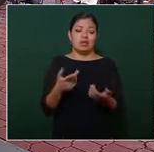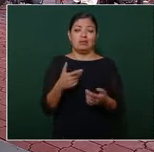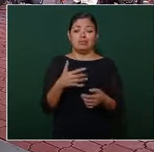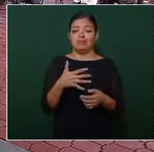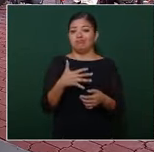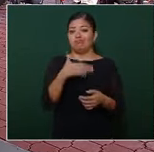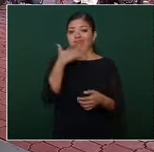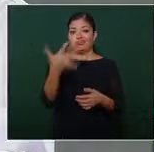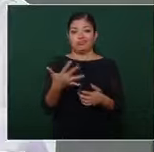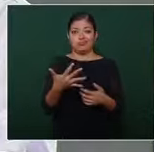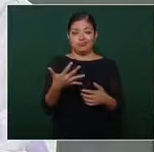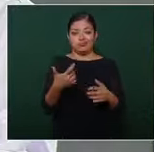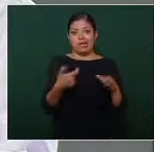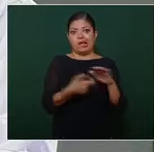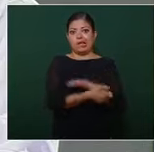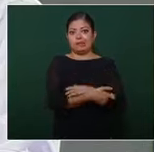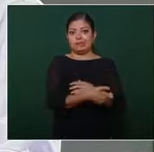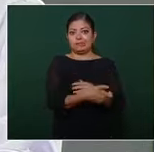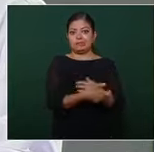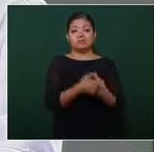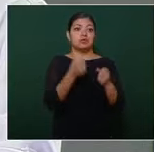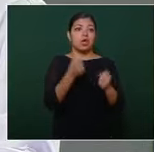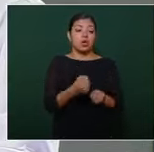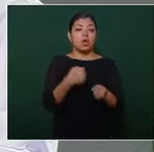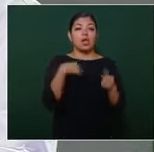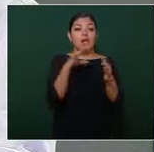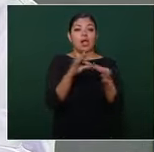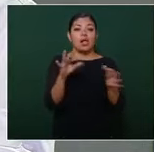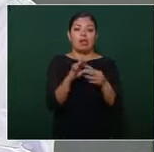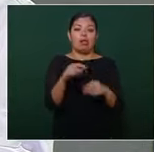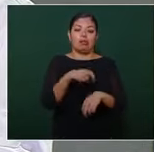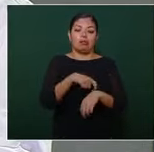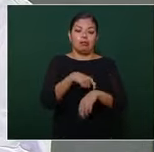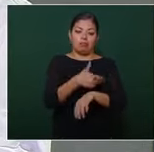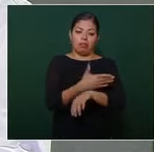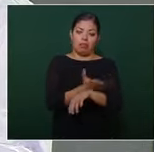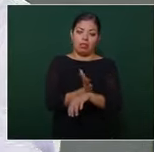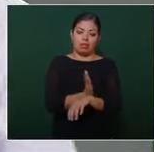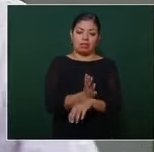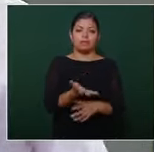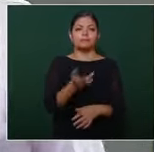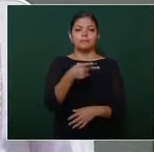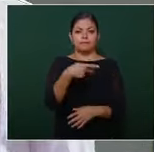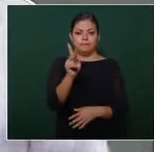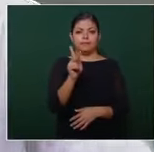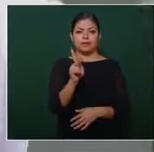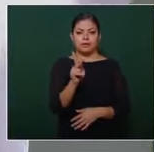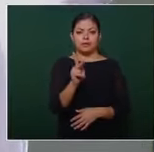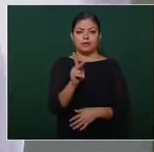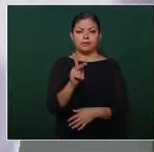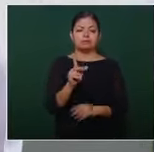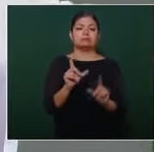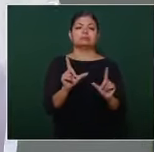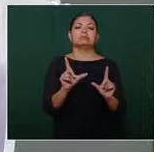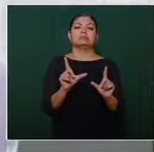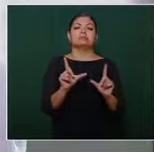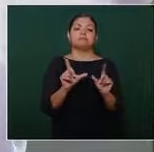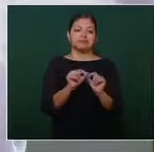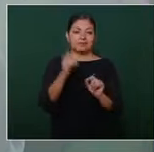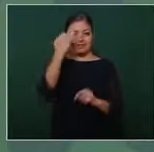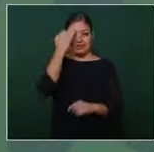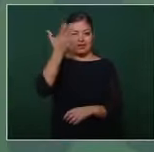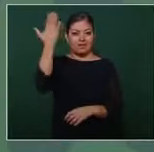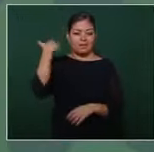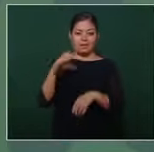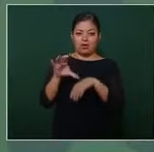que me va a llevar tiempo aquí explicar pero en pocas palabras en el tiempo de